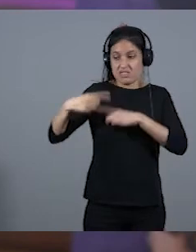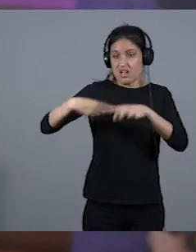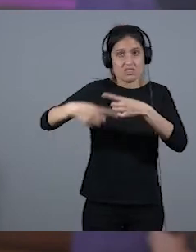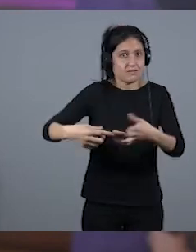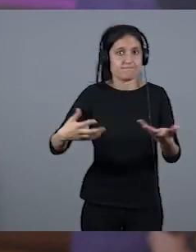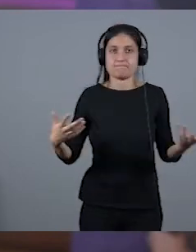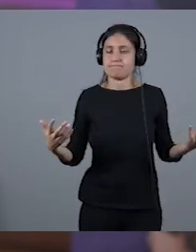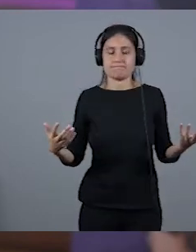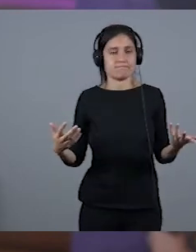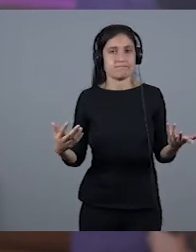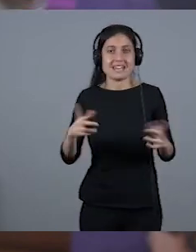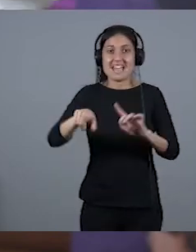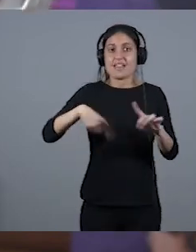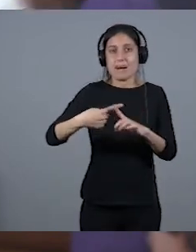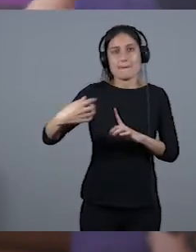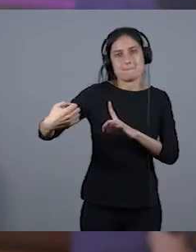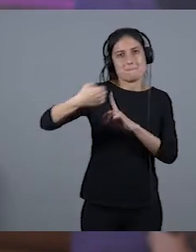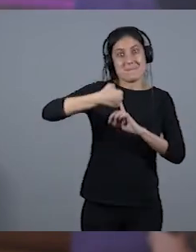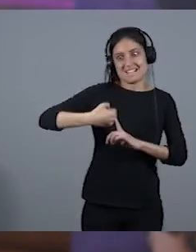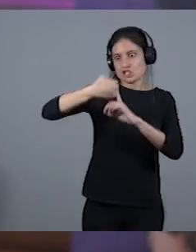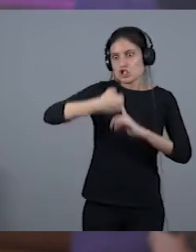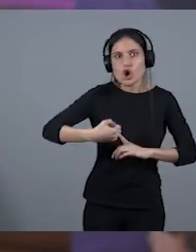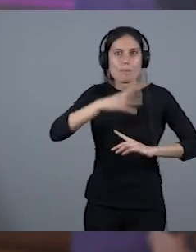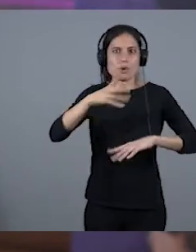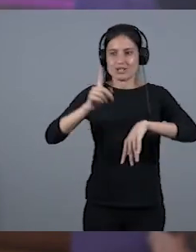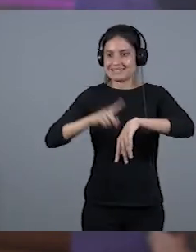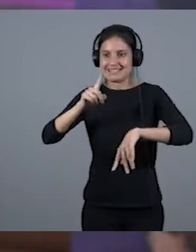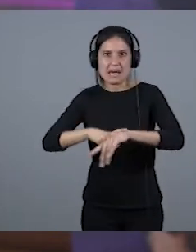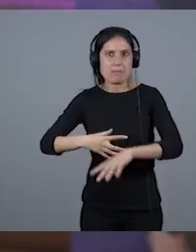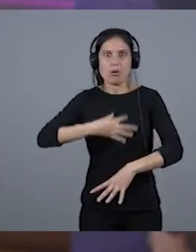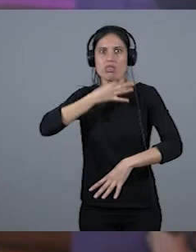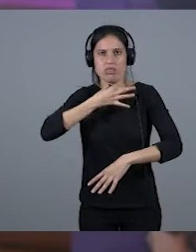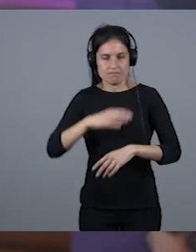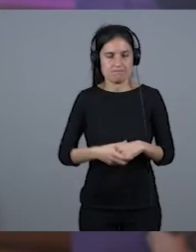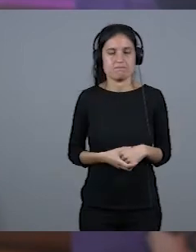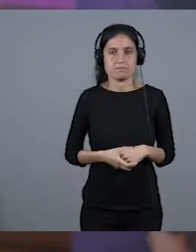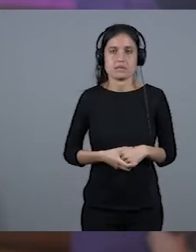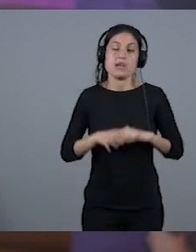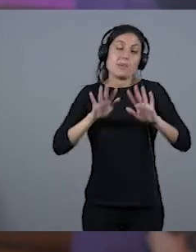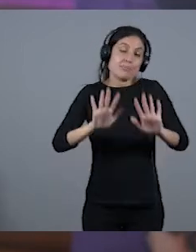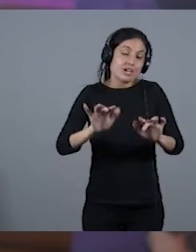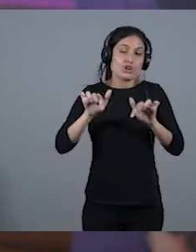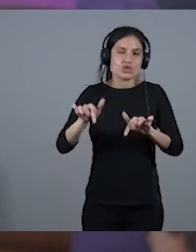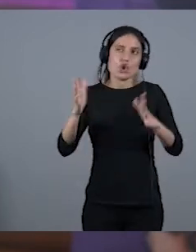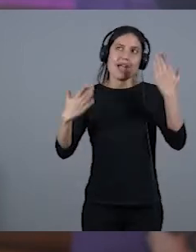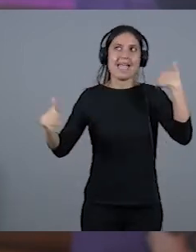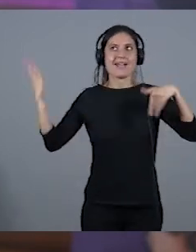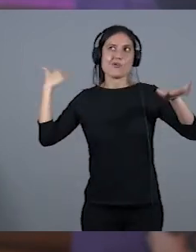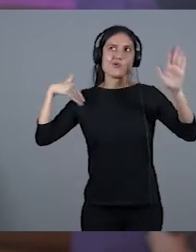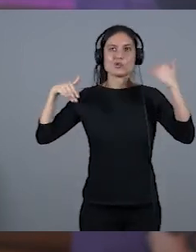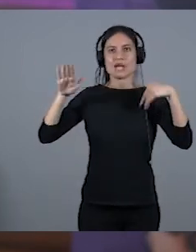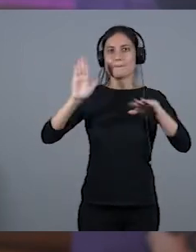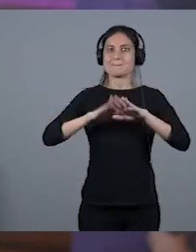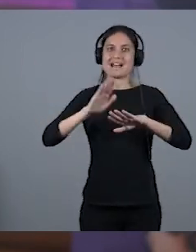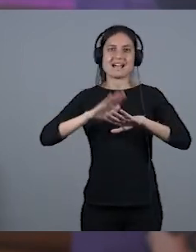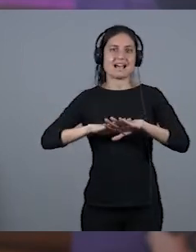la presión también al tiempo al que estamos sometidos, etcétera, etcétera. Pero eso tampoco es una excusa para informar